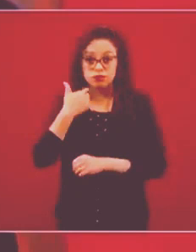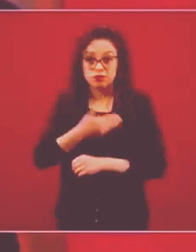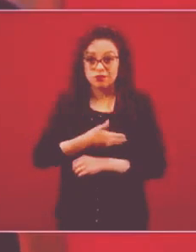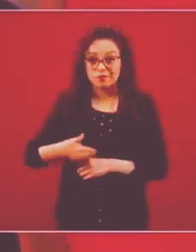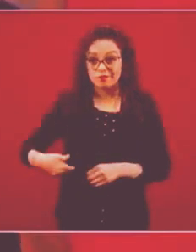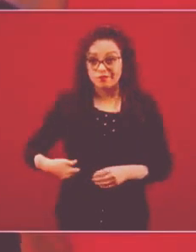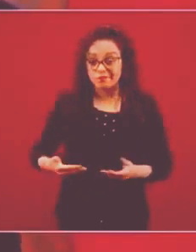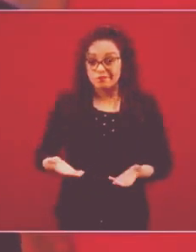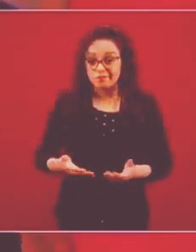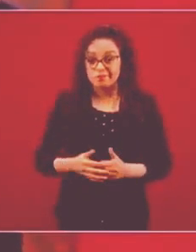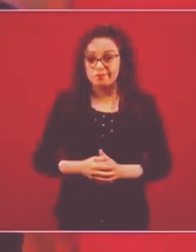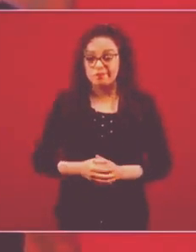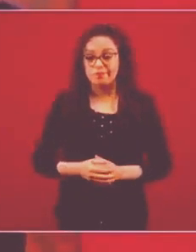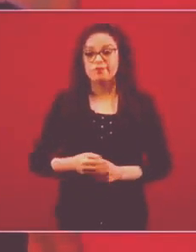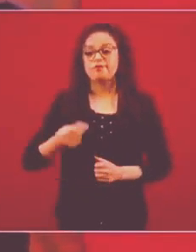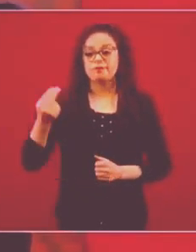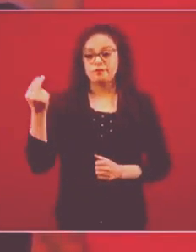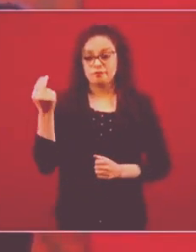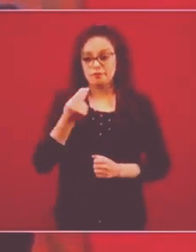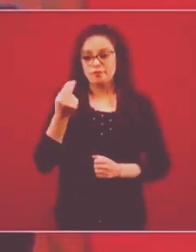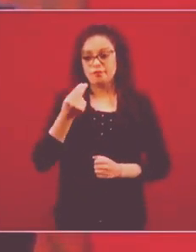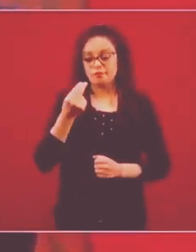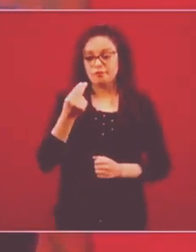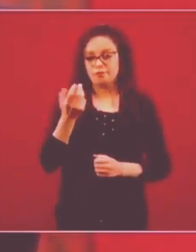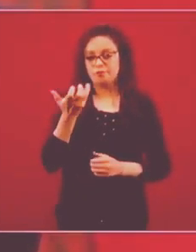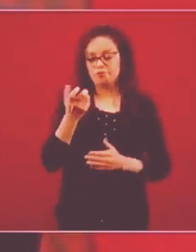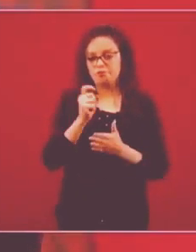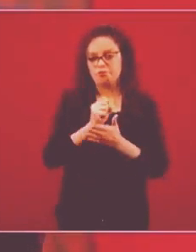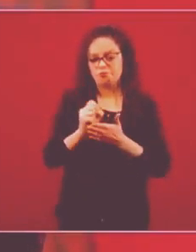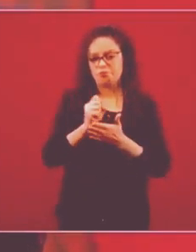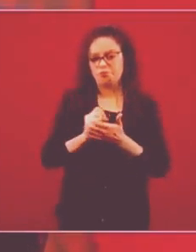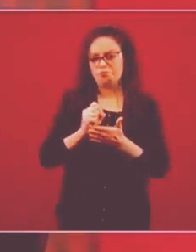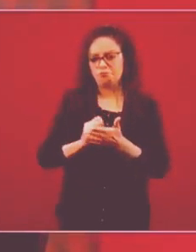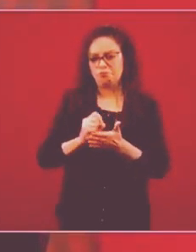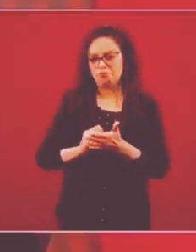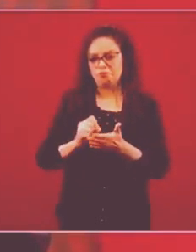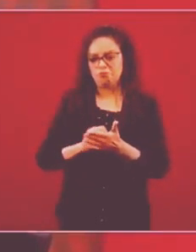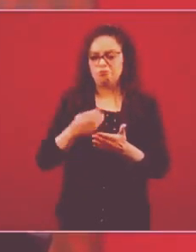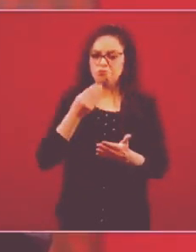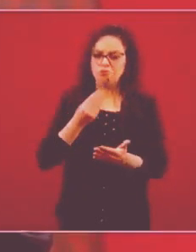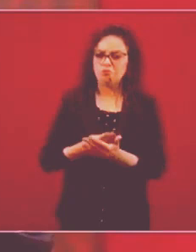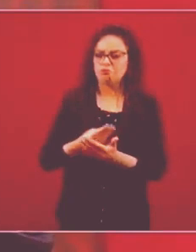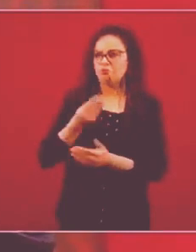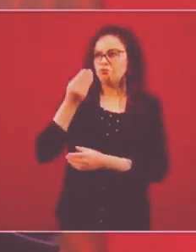a mandar una nota diplomática al gobierno de Estados Unidos.